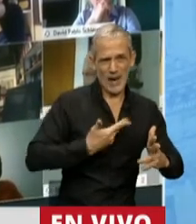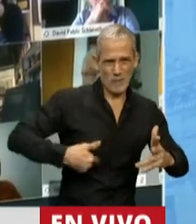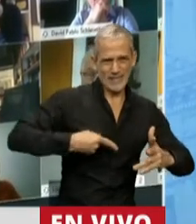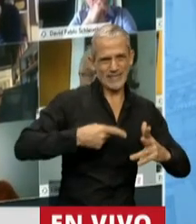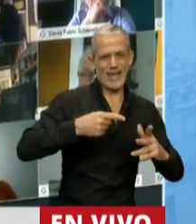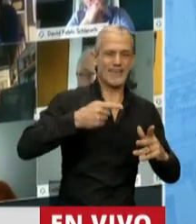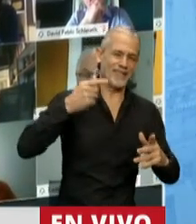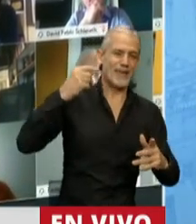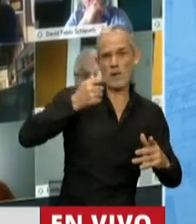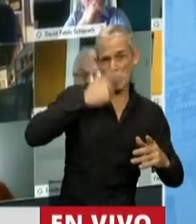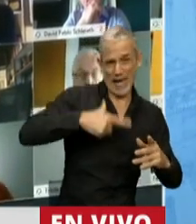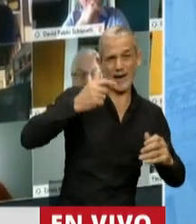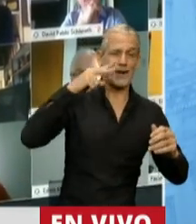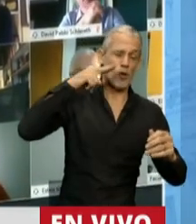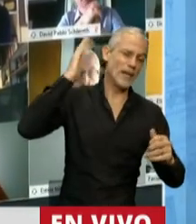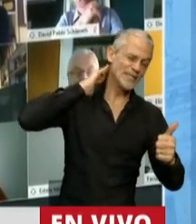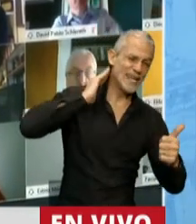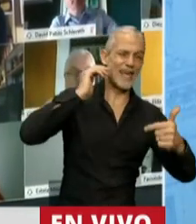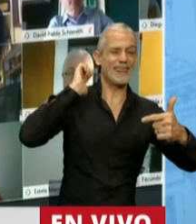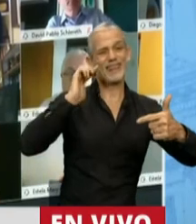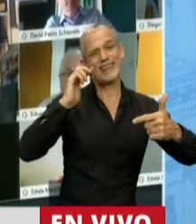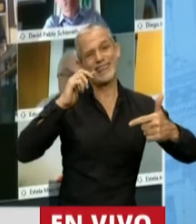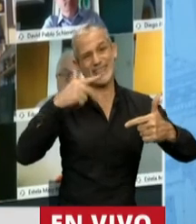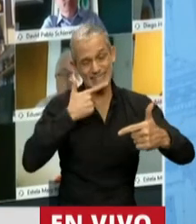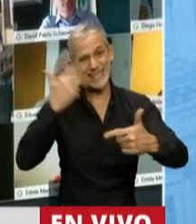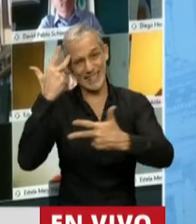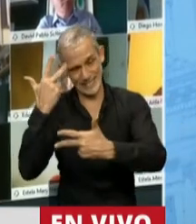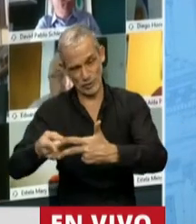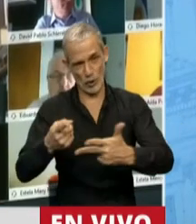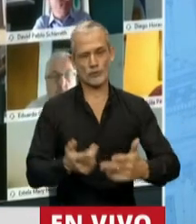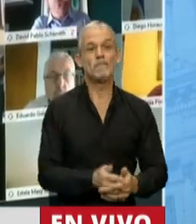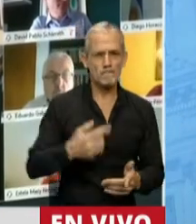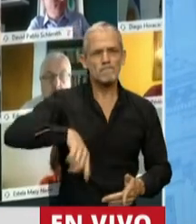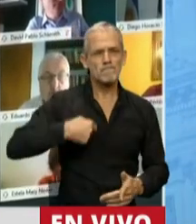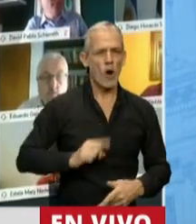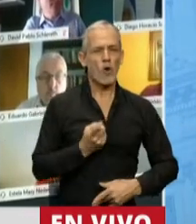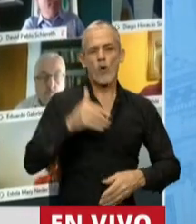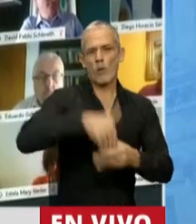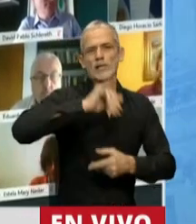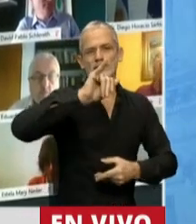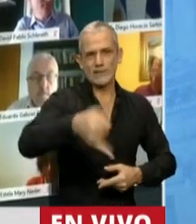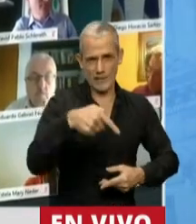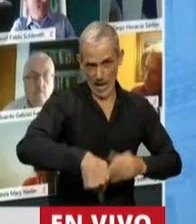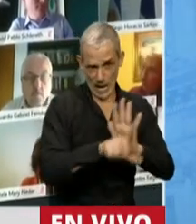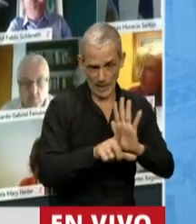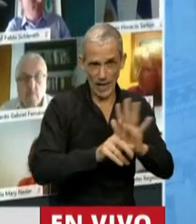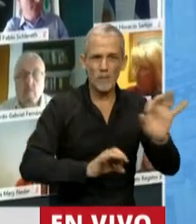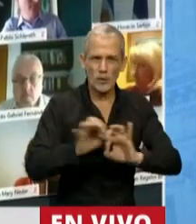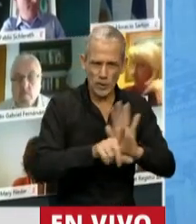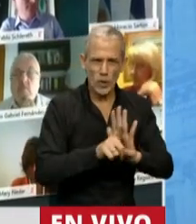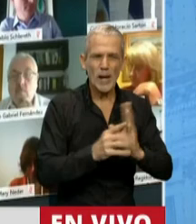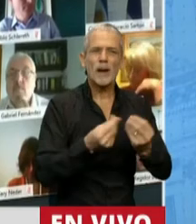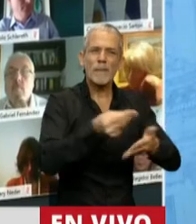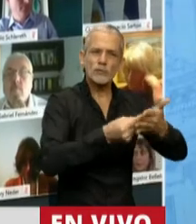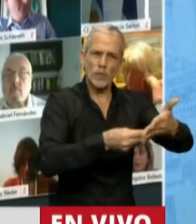años 16, 17 y 18. Entonces, vamos orgullosos a votar este proyecto de